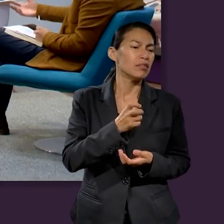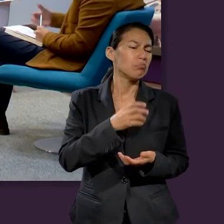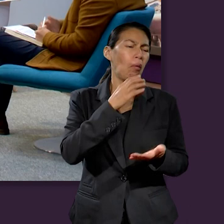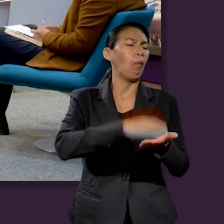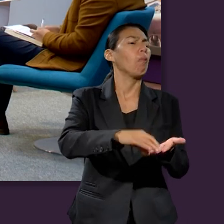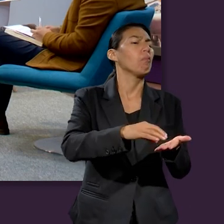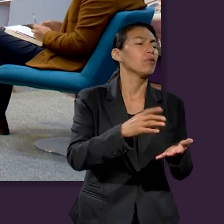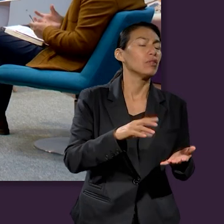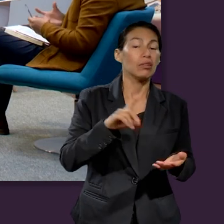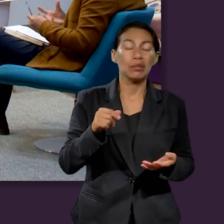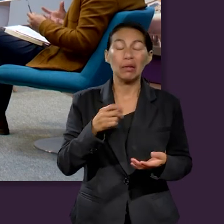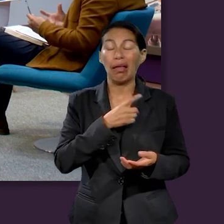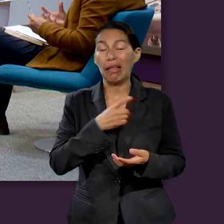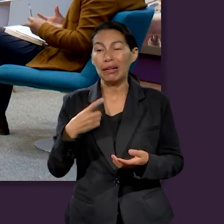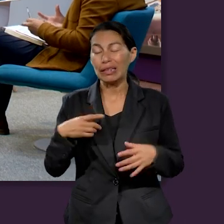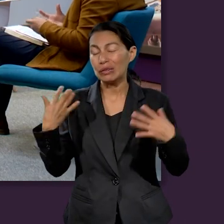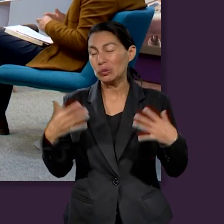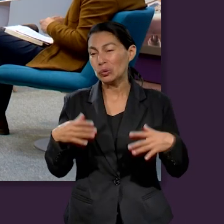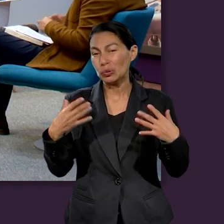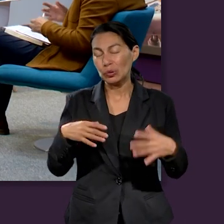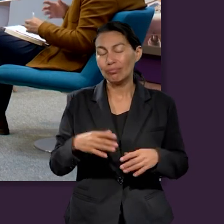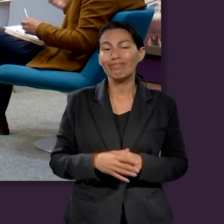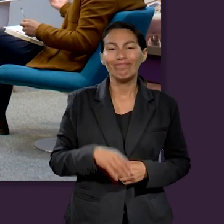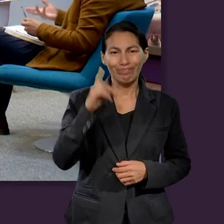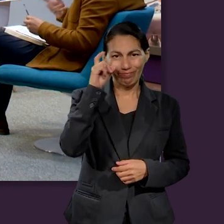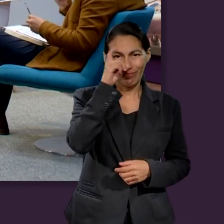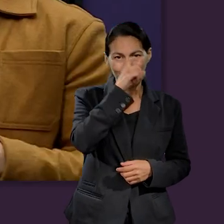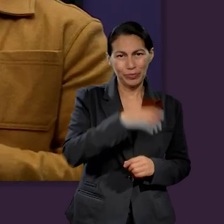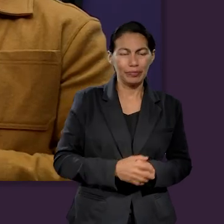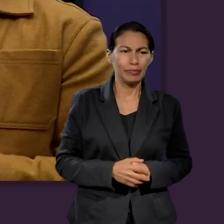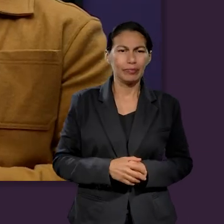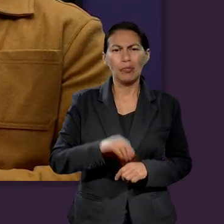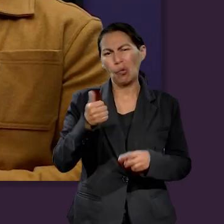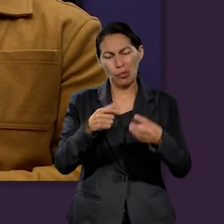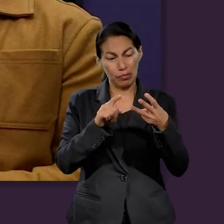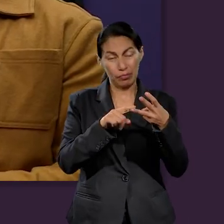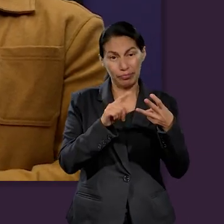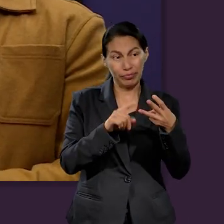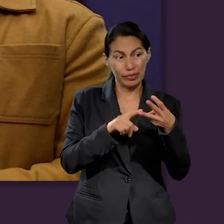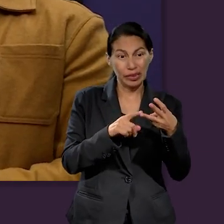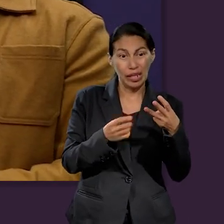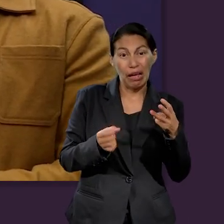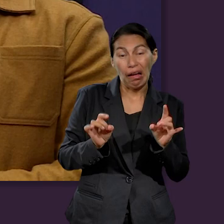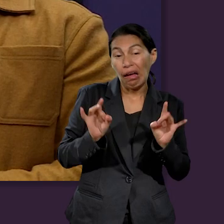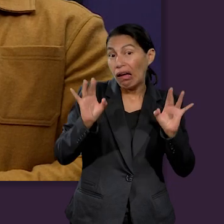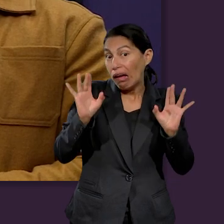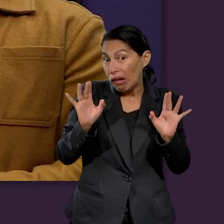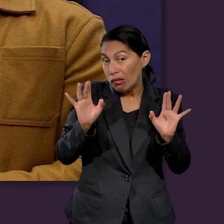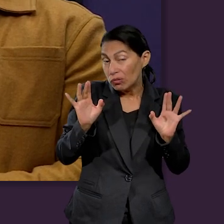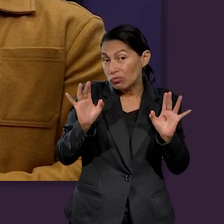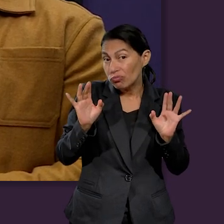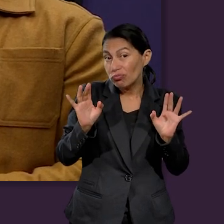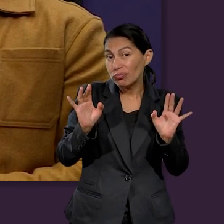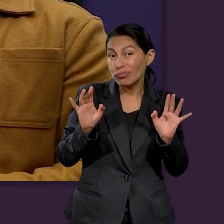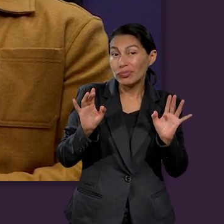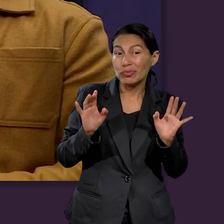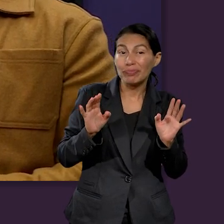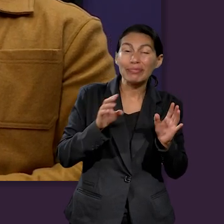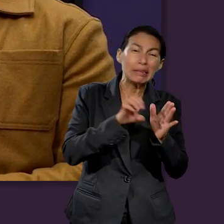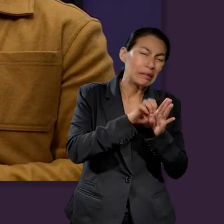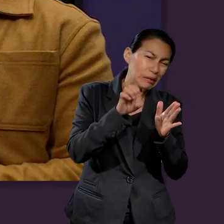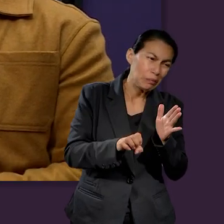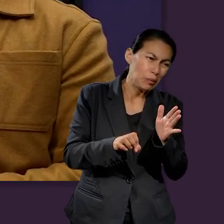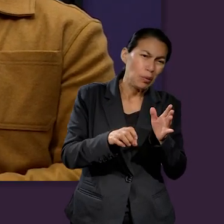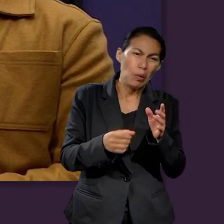comprarlo, y pues el deseo es tan grande que a veces uno lo compra o así, ¿no? De igual manera, la tercera es una desgracia